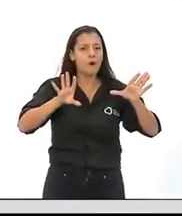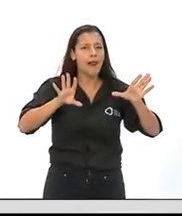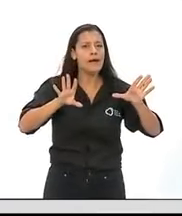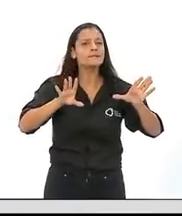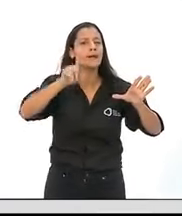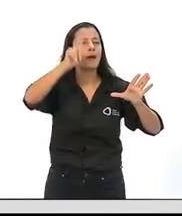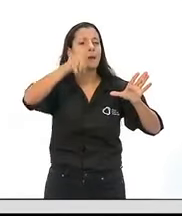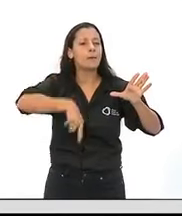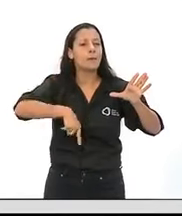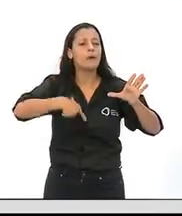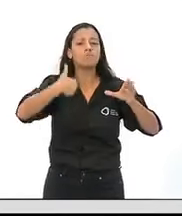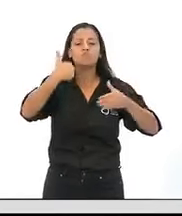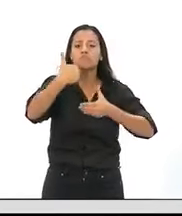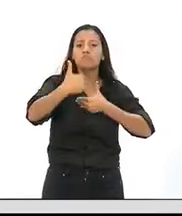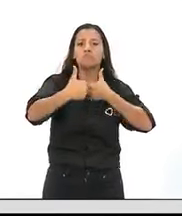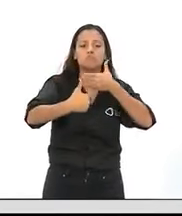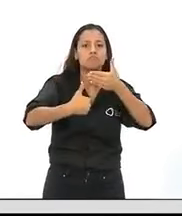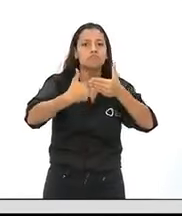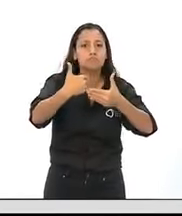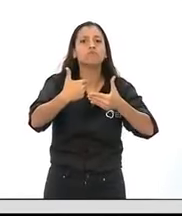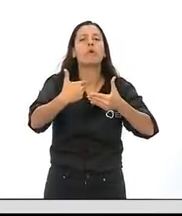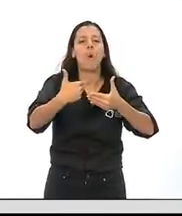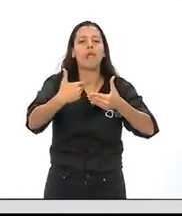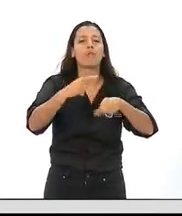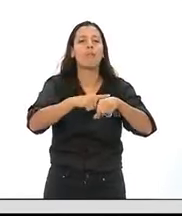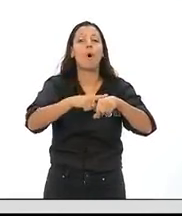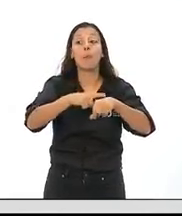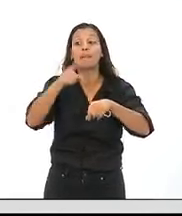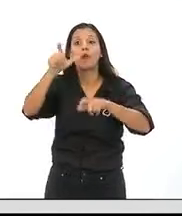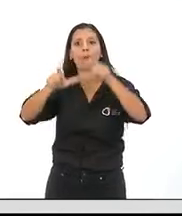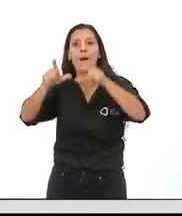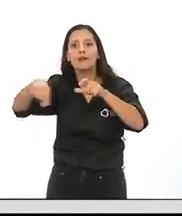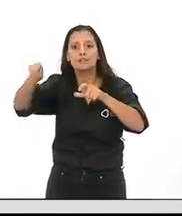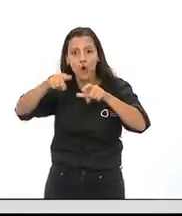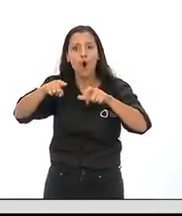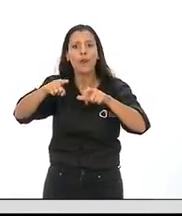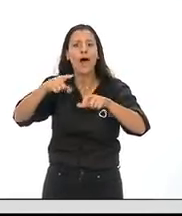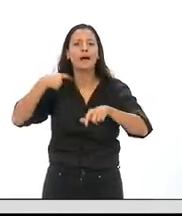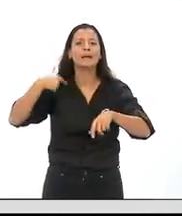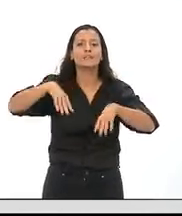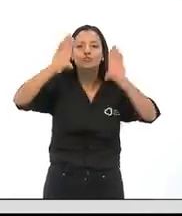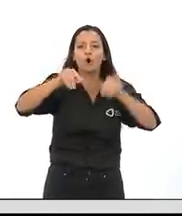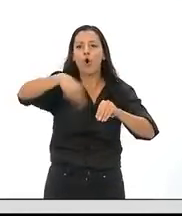cuando se amplía y se están representados todos los segmentos de la sociedad.